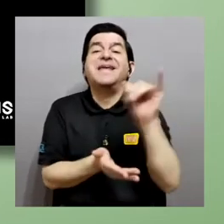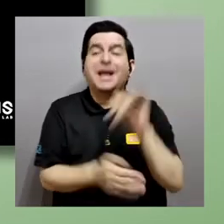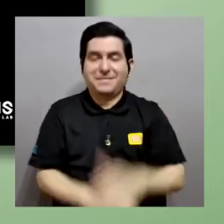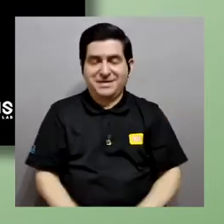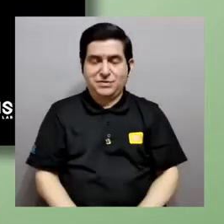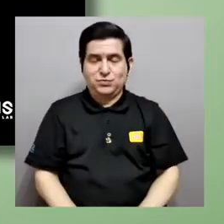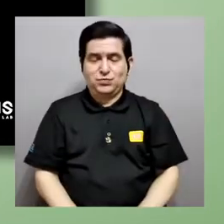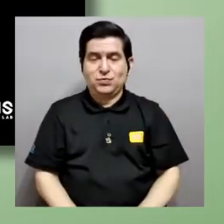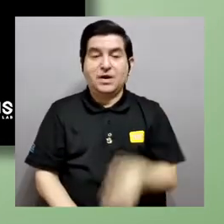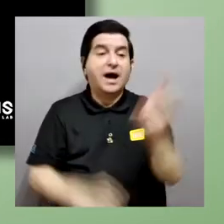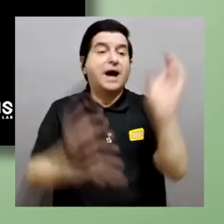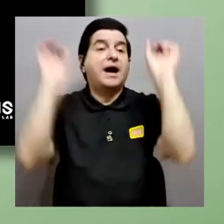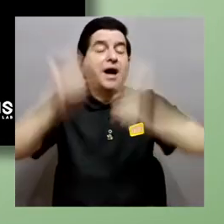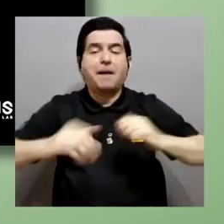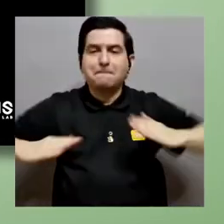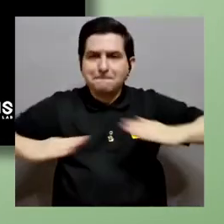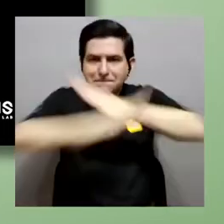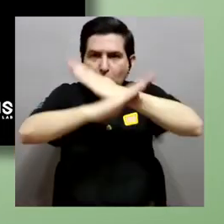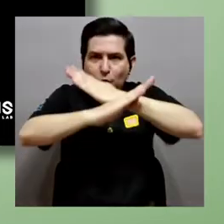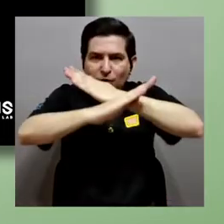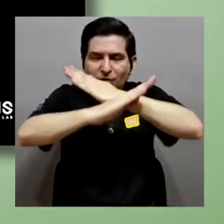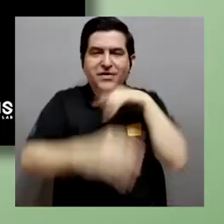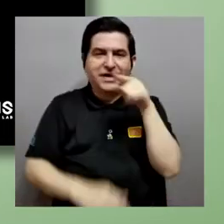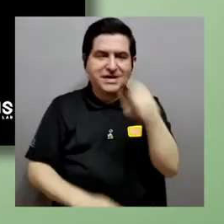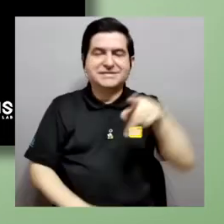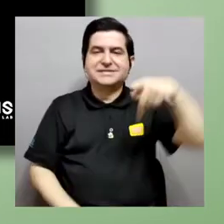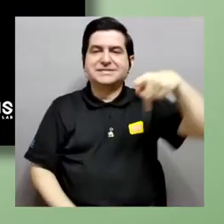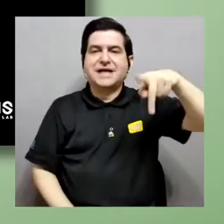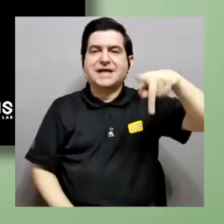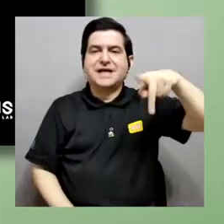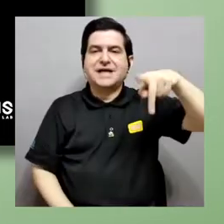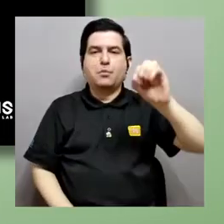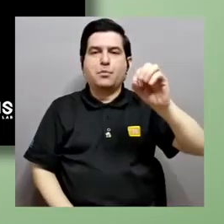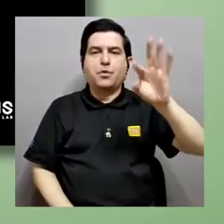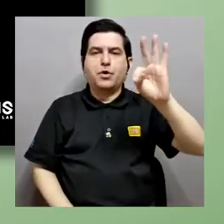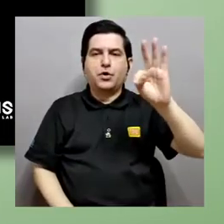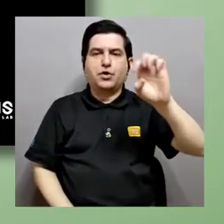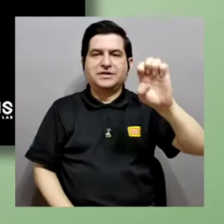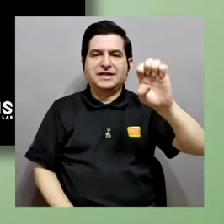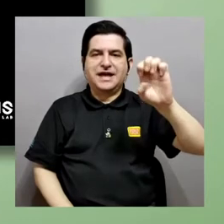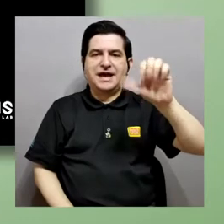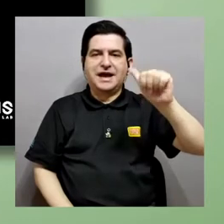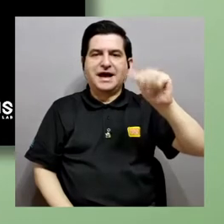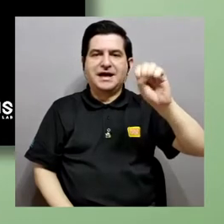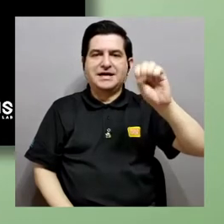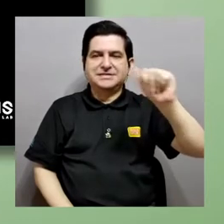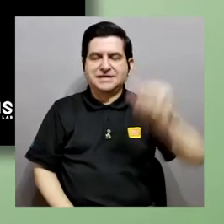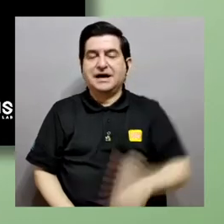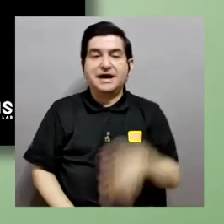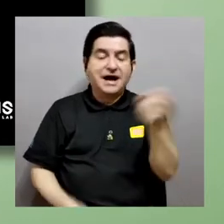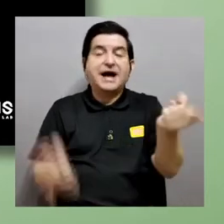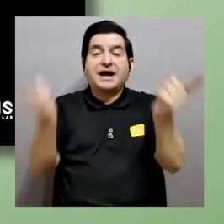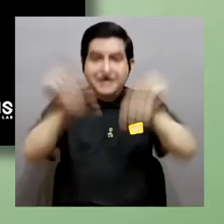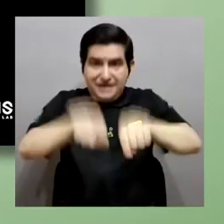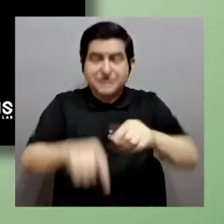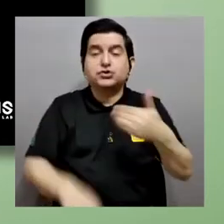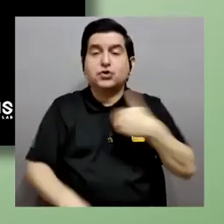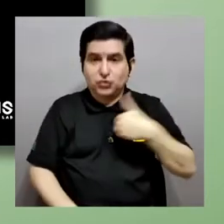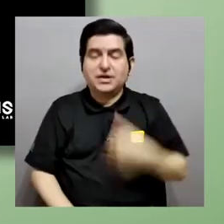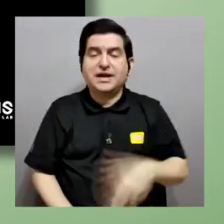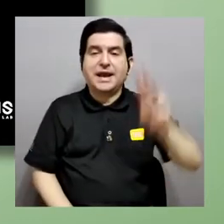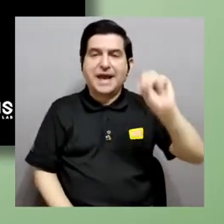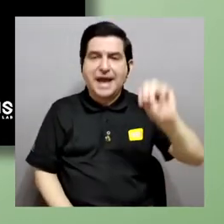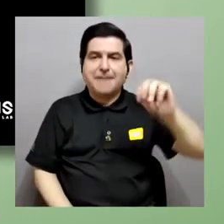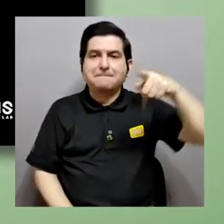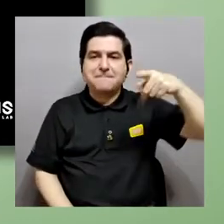poder bloquear esta protease. Entonces, vemos a la izquierda, por ejemplo, que lo que tenemos ahí es la protease, ¿verdad? El M-Pro, es una representación, ¿verdad?